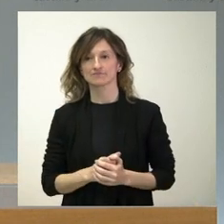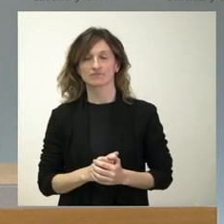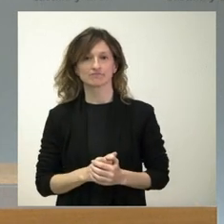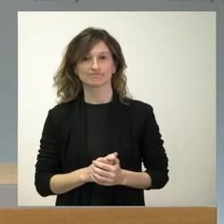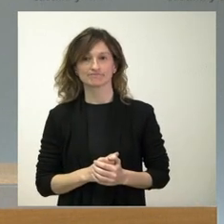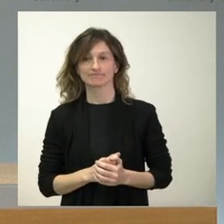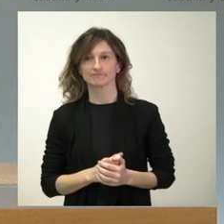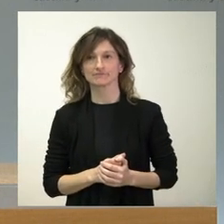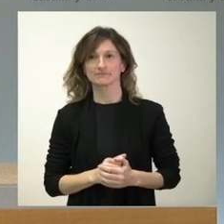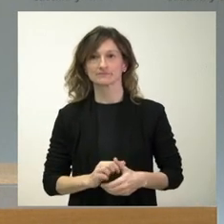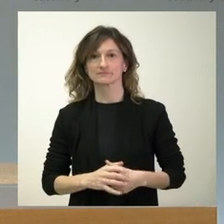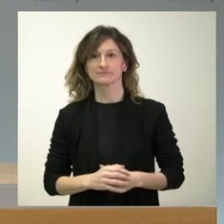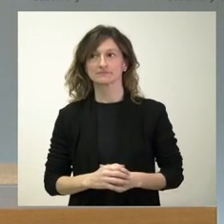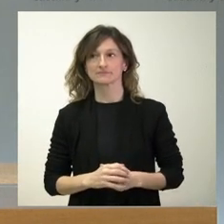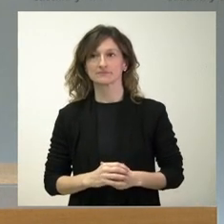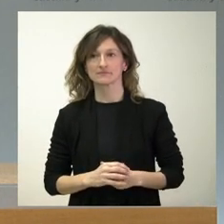cualquier otra.